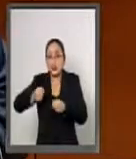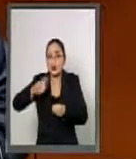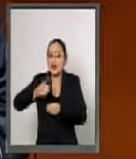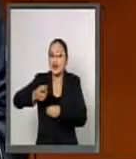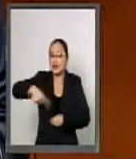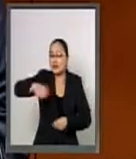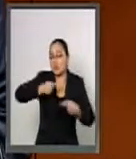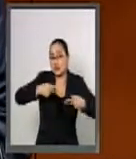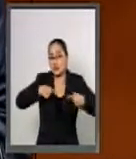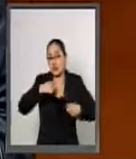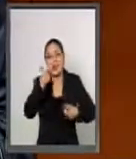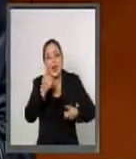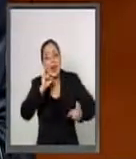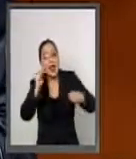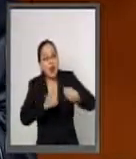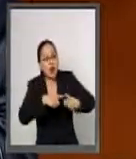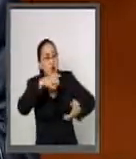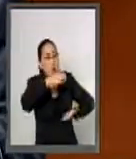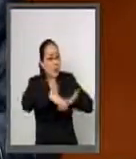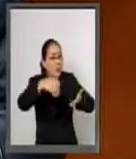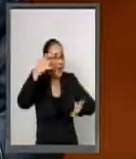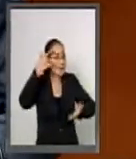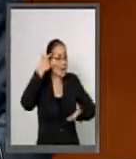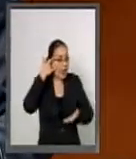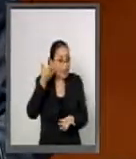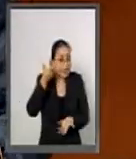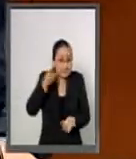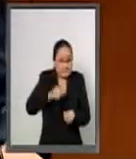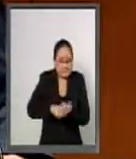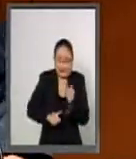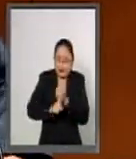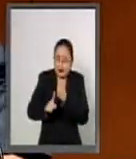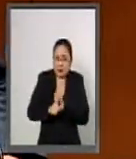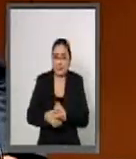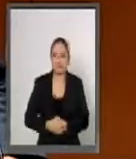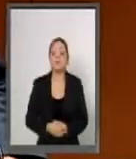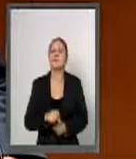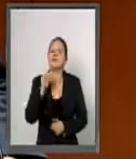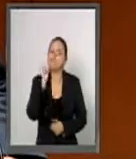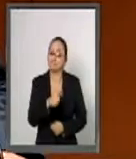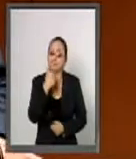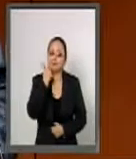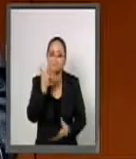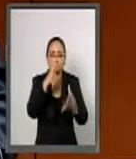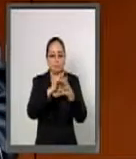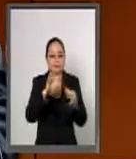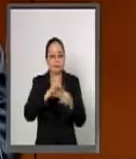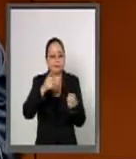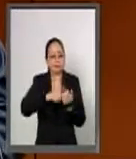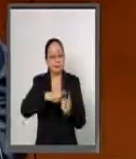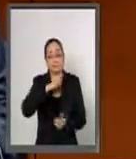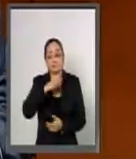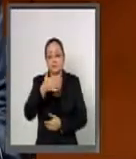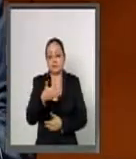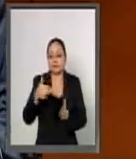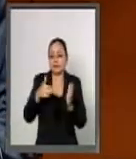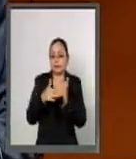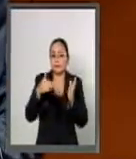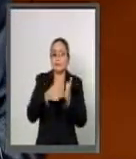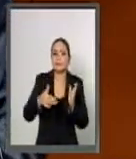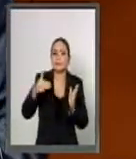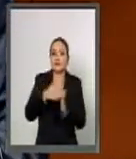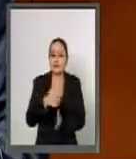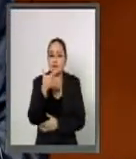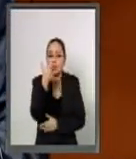consumidores. Cabe agregar que existen, señores, más de 6 mil millones de pesos